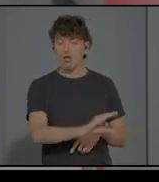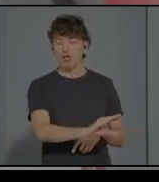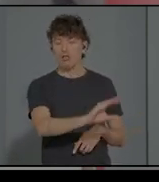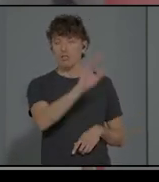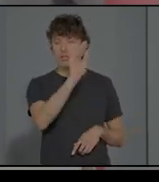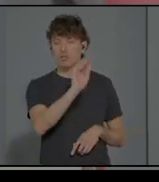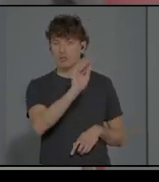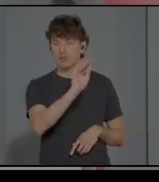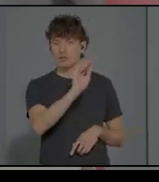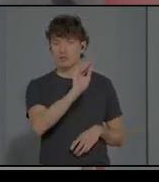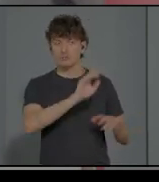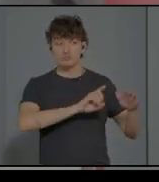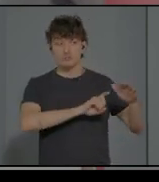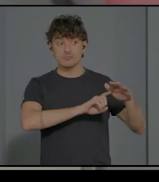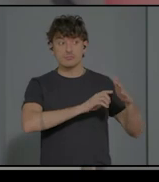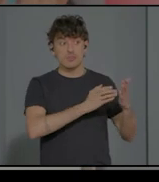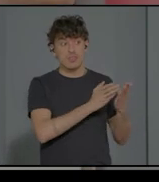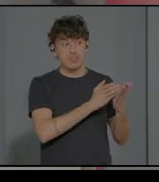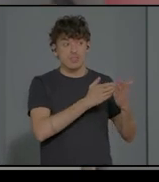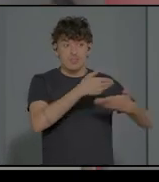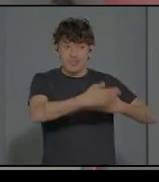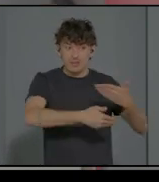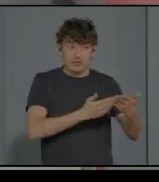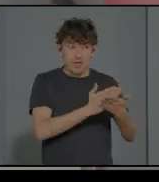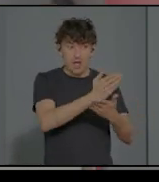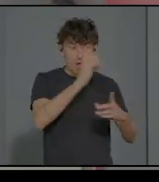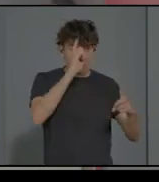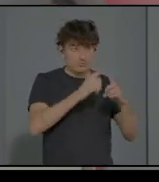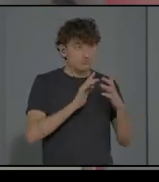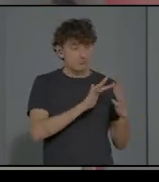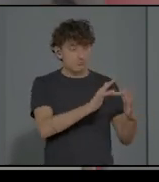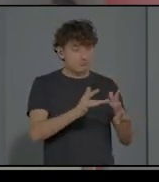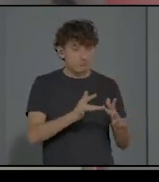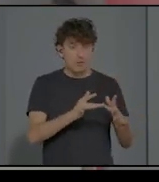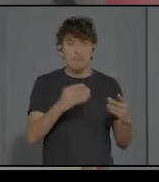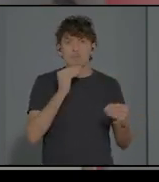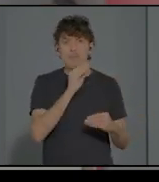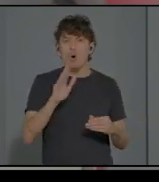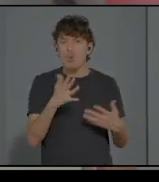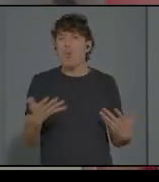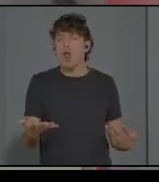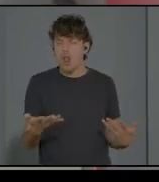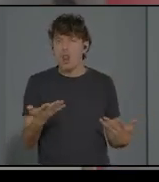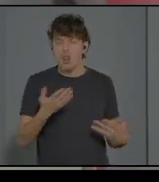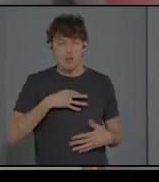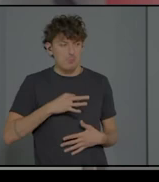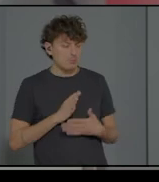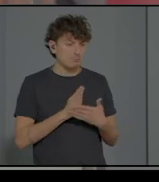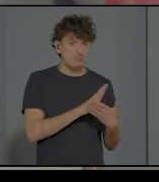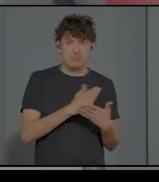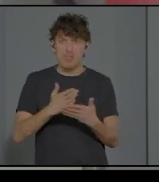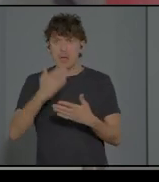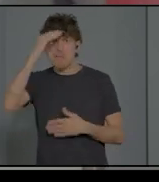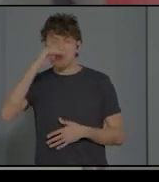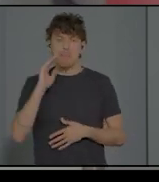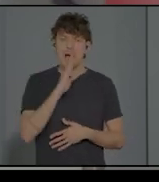interactuar con ellos. Por lo tanto, podemos intermediar entre los padres, primero con el padre y luego la